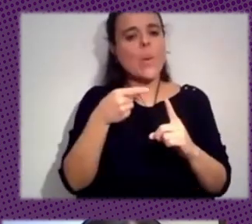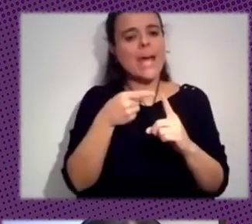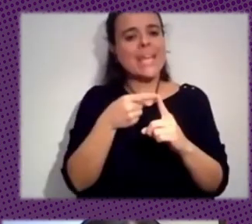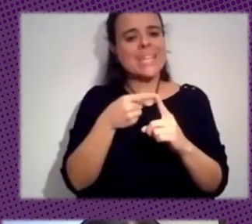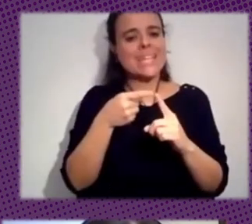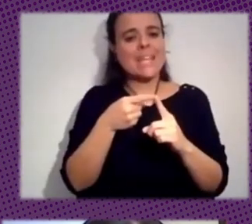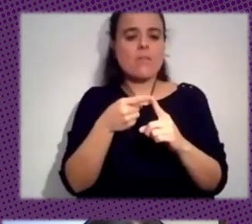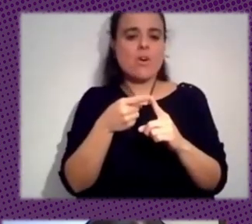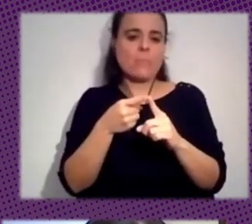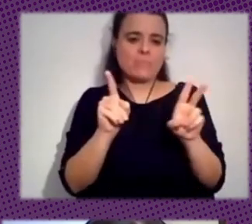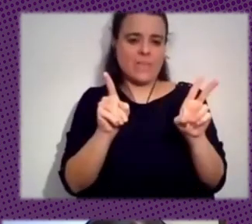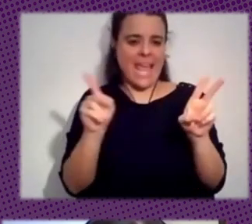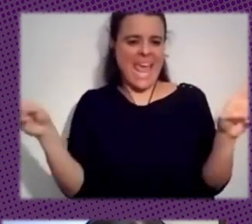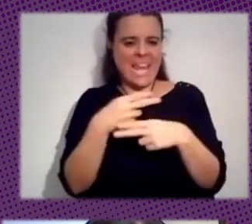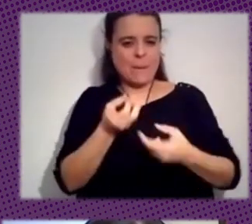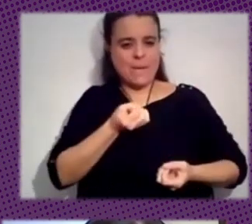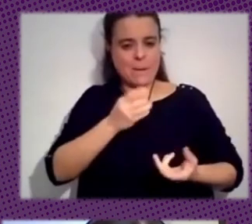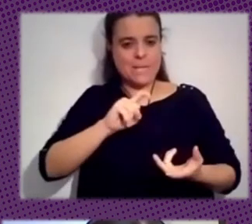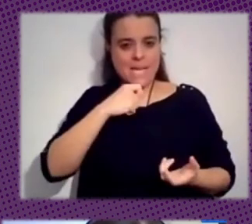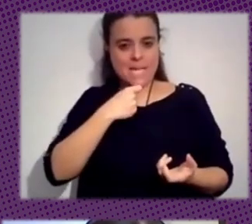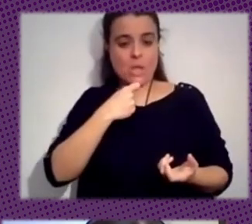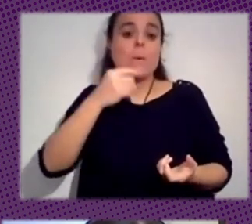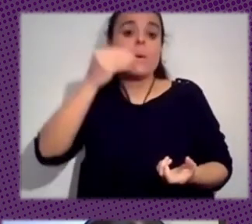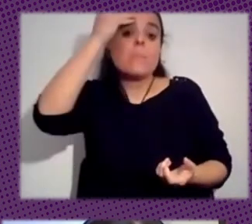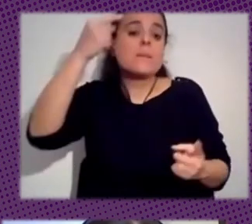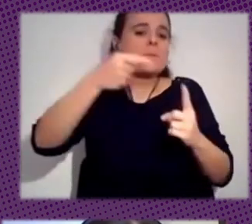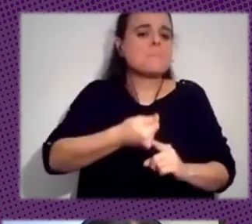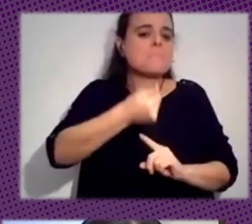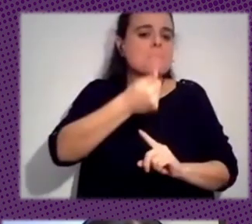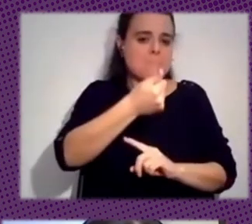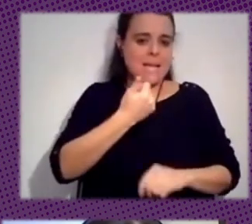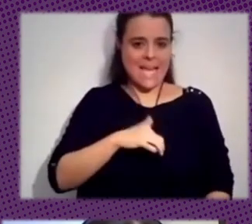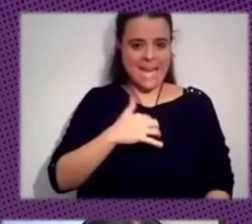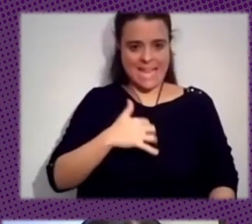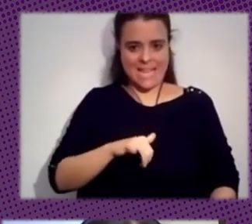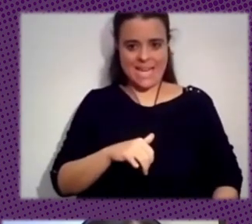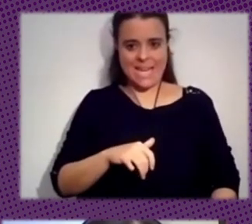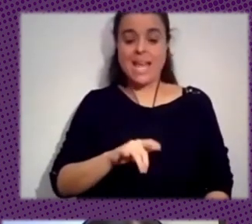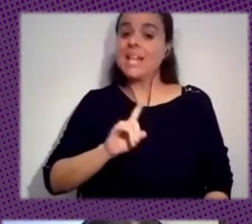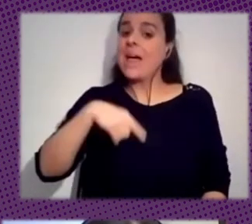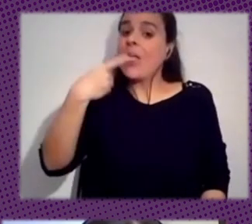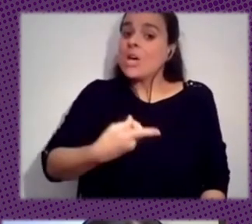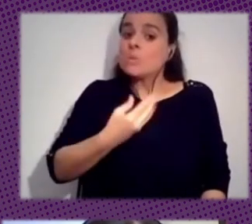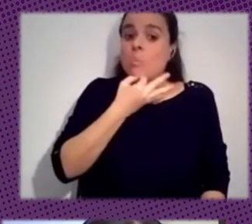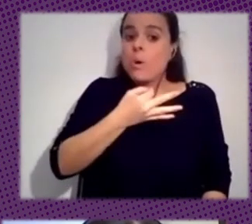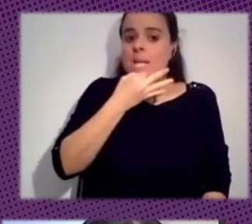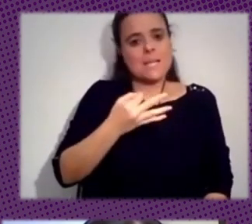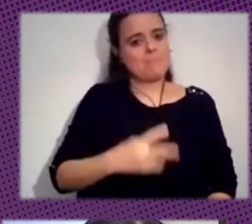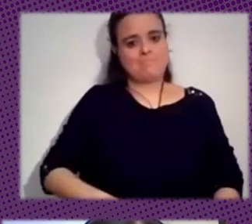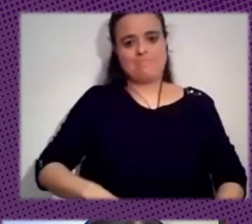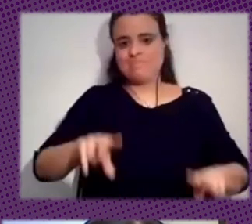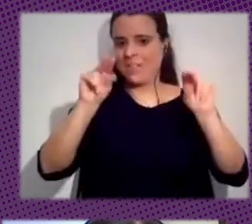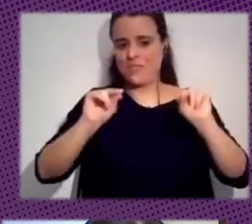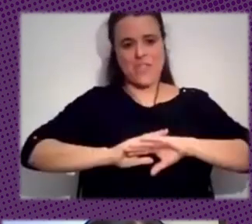pero vaya bueno la pregunta se entiende bastante bien después de después de Glenn vamos a tener que cortar lo siento mucho porque ya nos hemos pasado